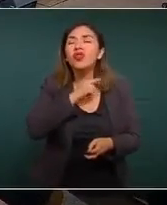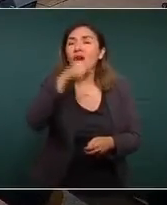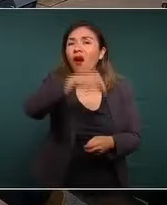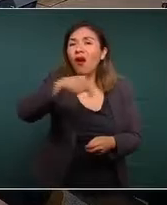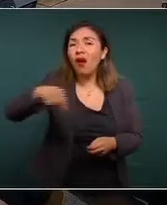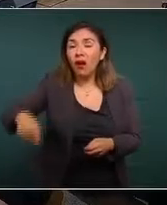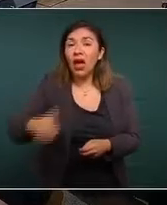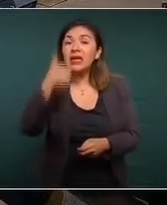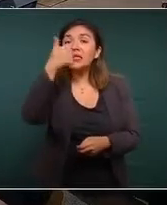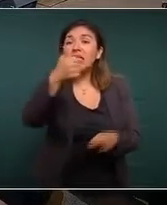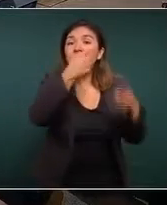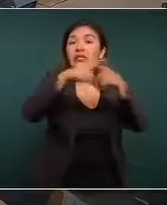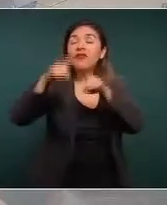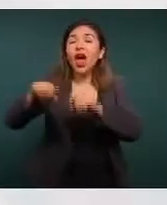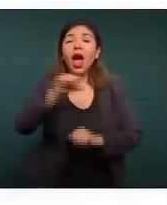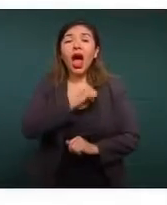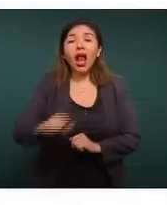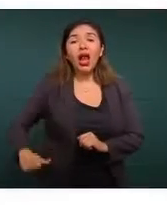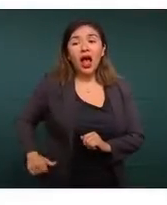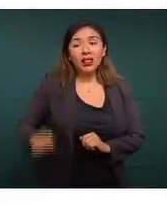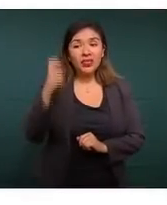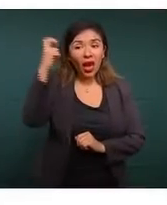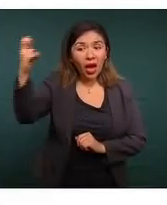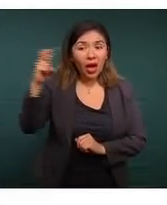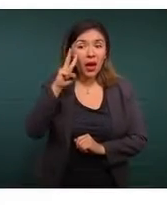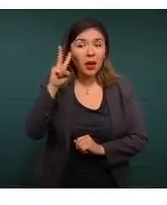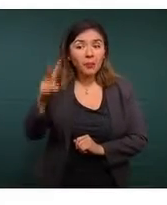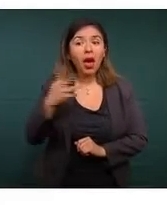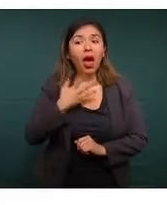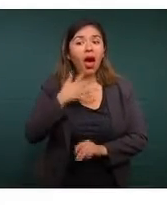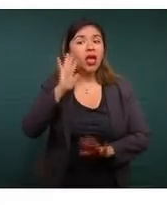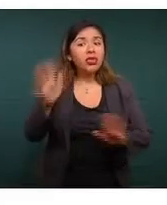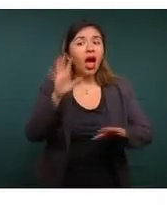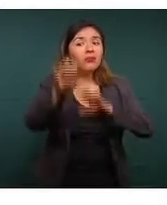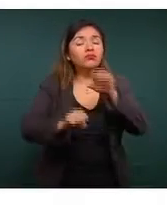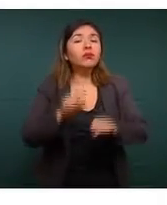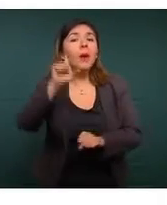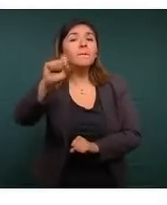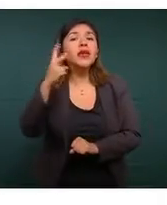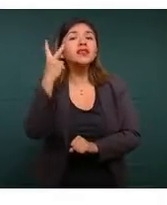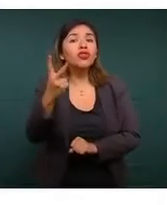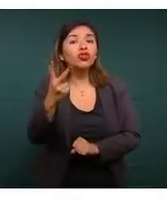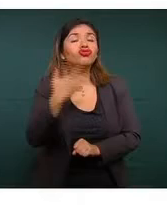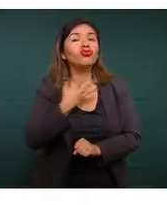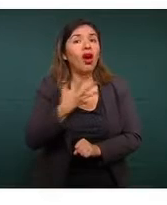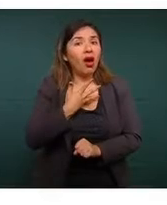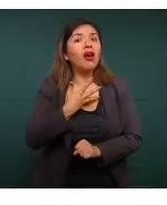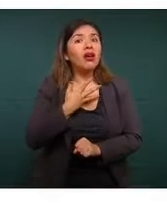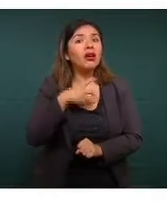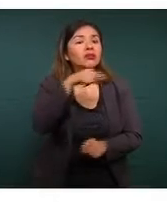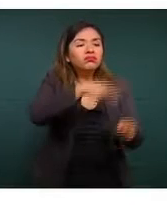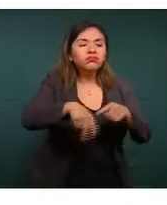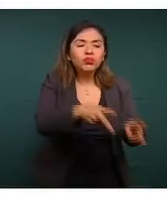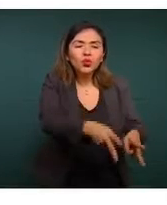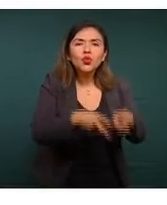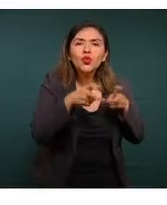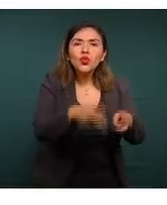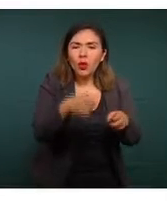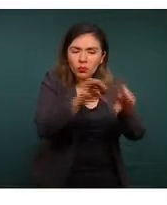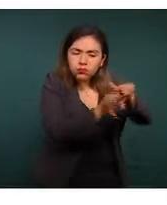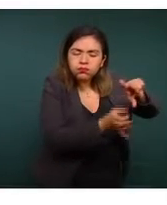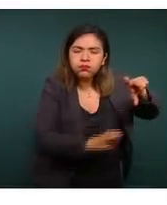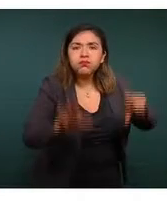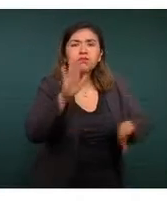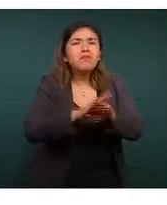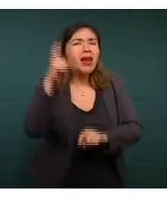alcaldías. Hemos localizado 22 tomas clandestinas, tomas que tienen una